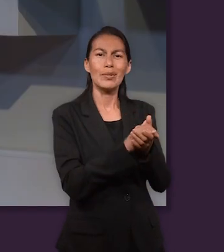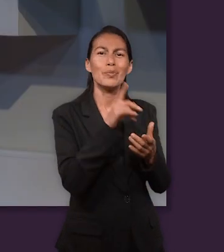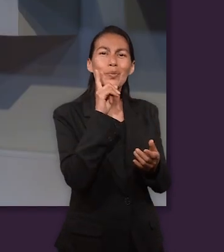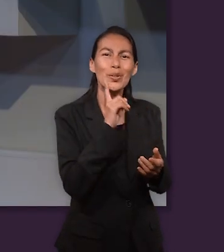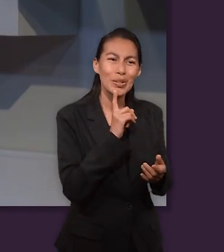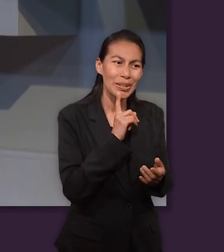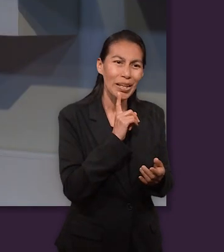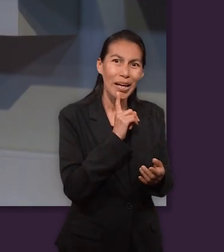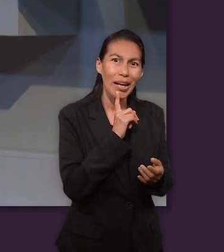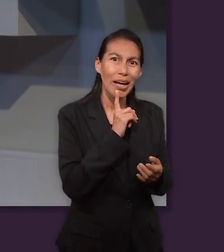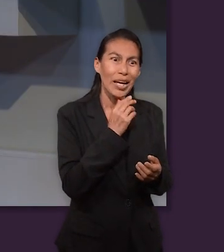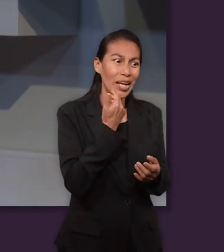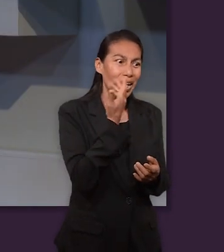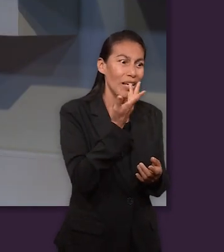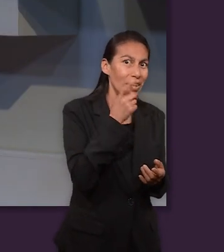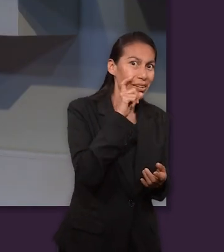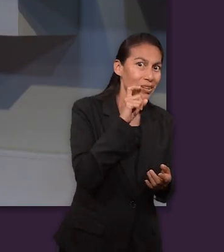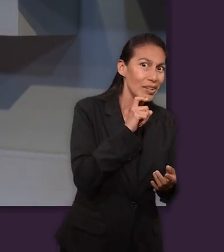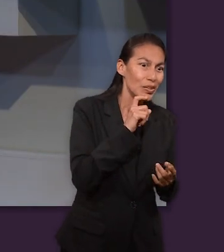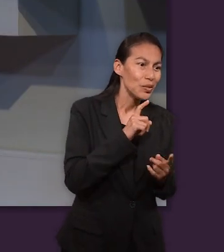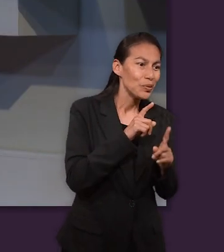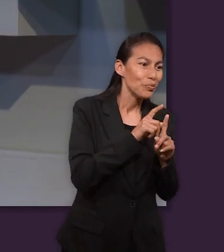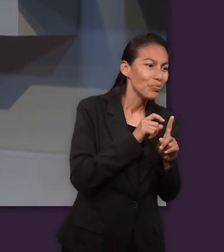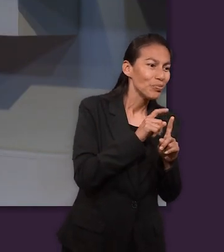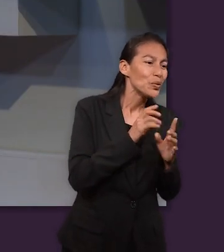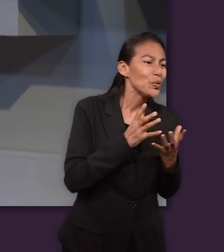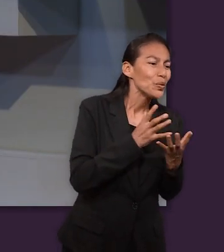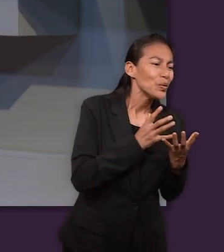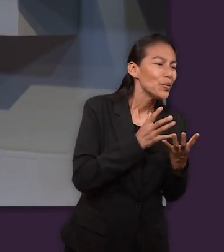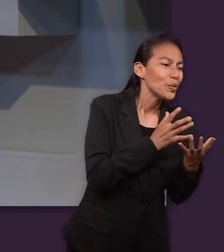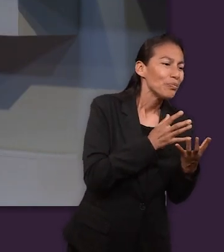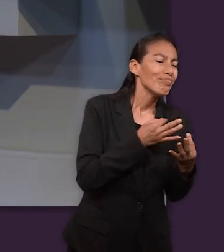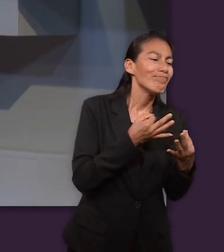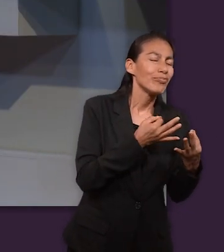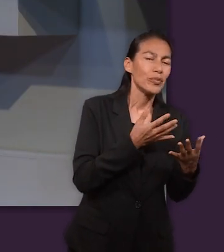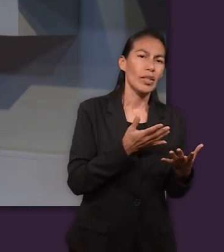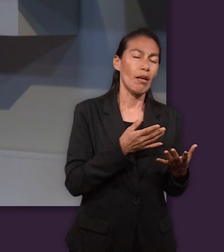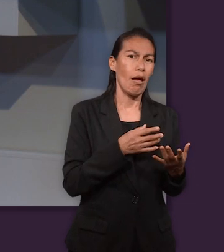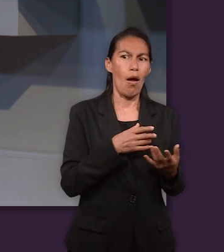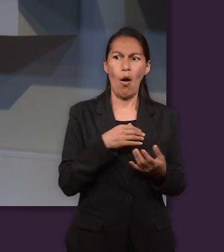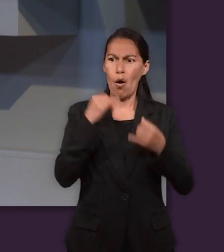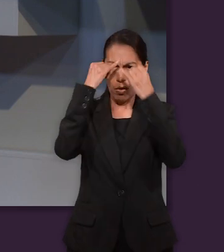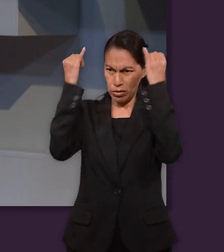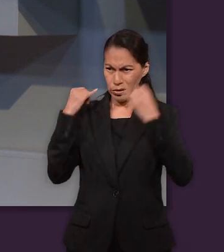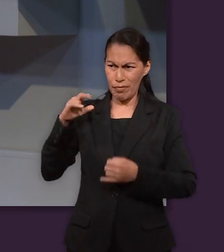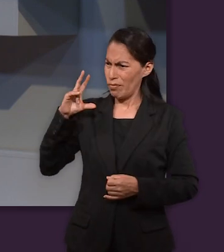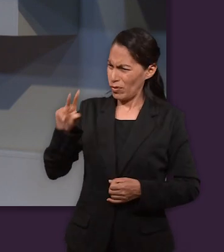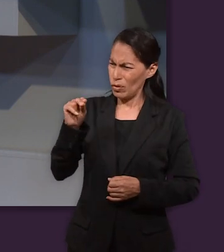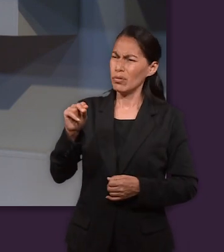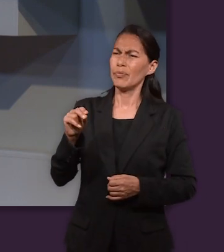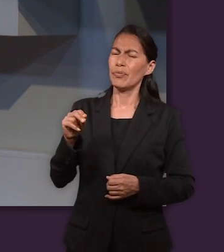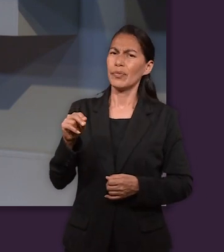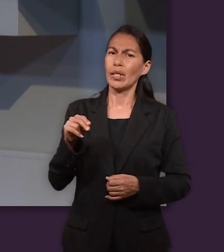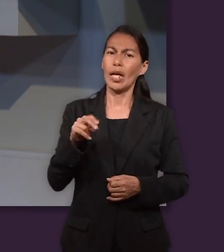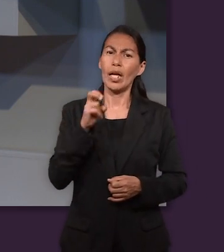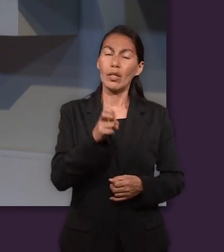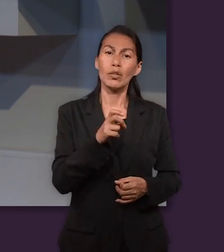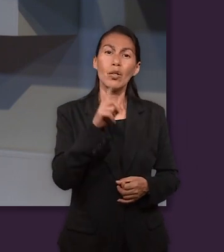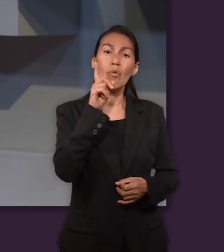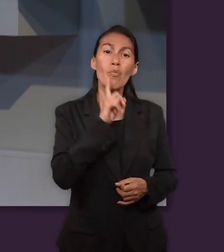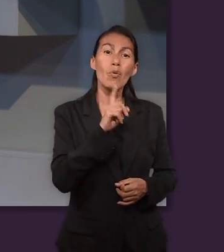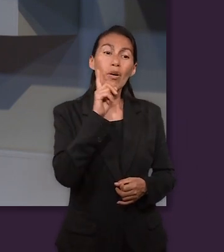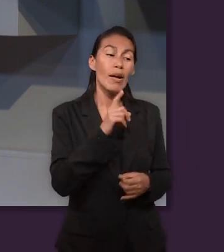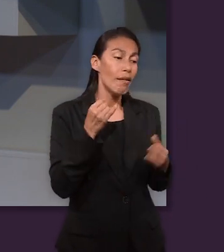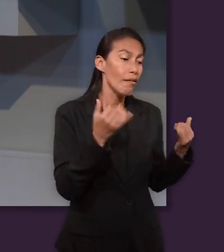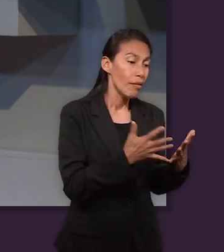Entonces, Potifar, cuando la esposa, la esposa obviamente se enoja por la humillación que acababa de sufrir, le dice a Potifar y Potifar lo